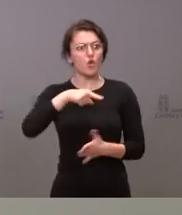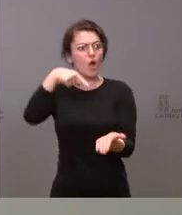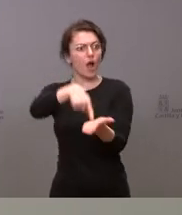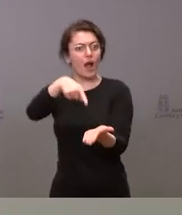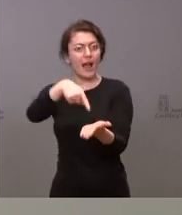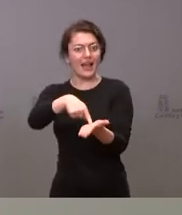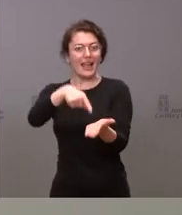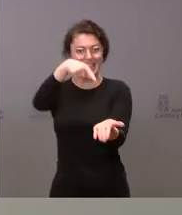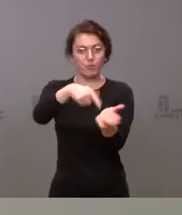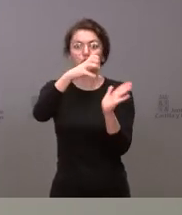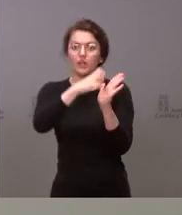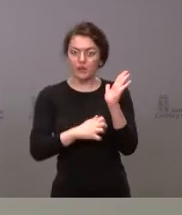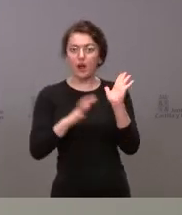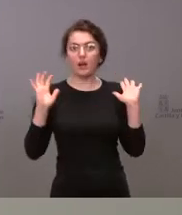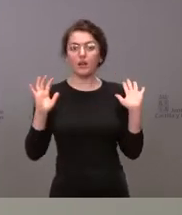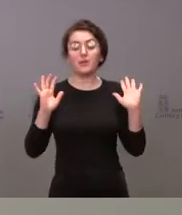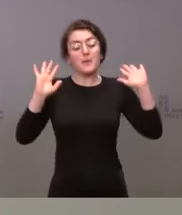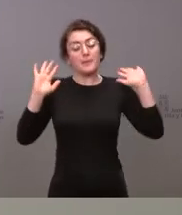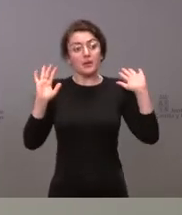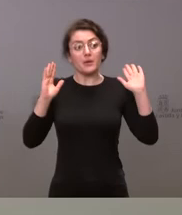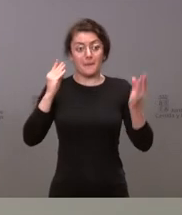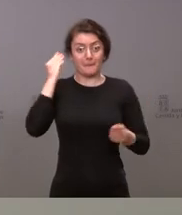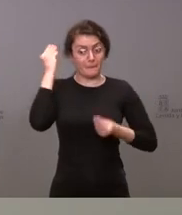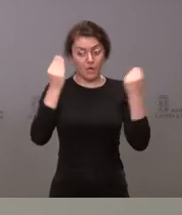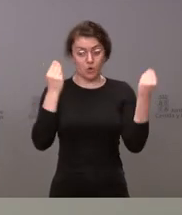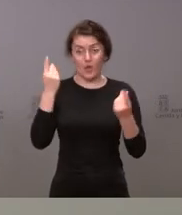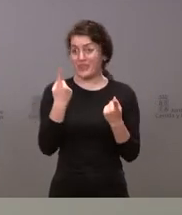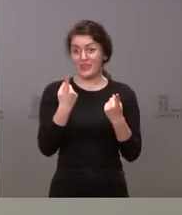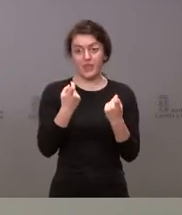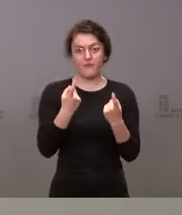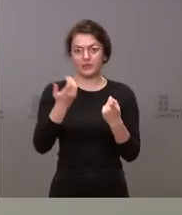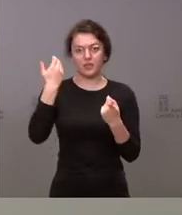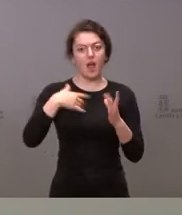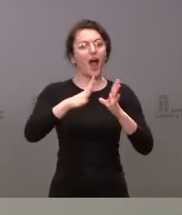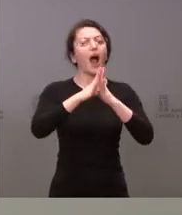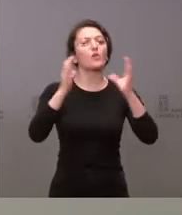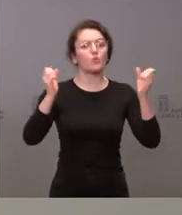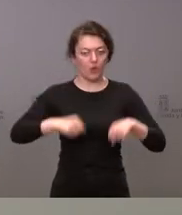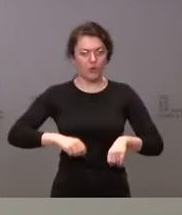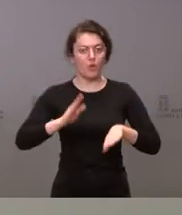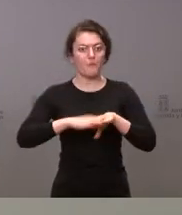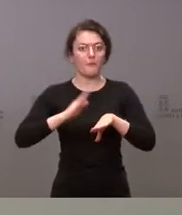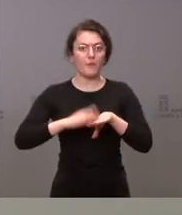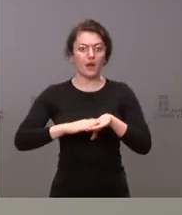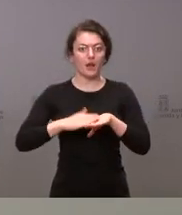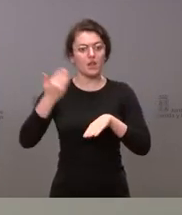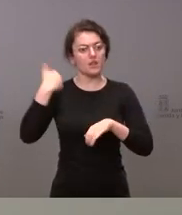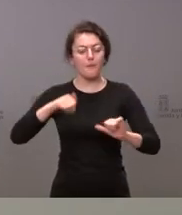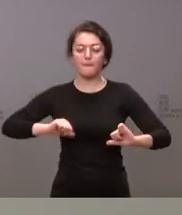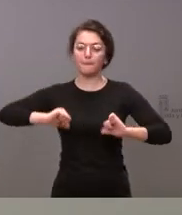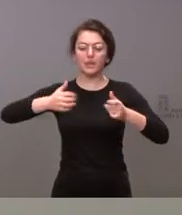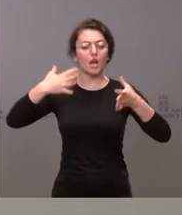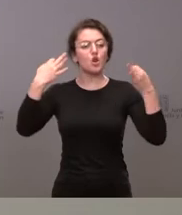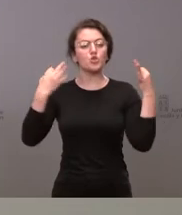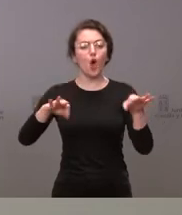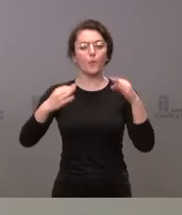creo que en torno a estas propuestas tendría que ser necesario llegar a un acuerdo retomar cuanto antes la normalidad que